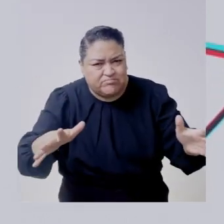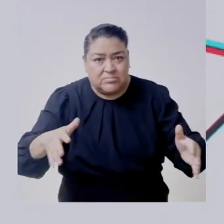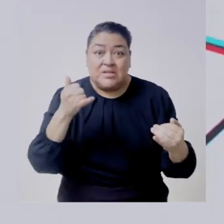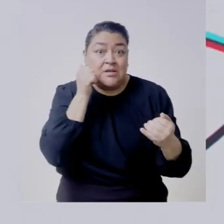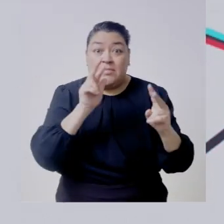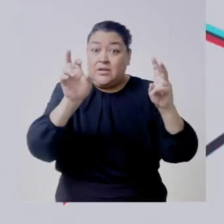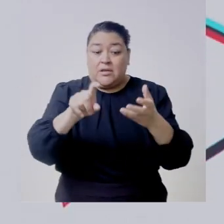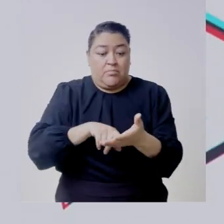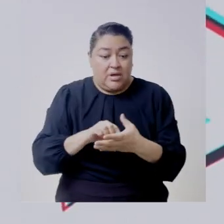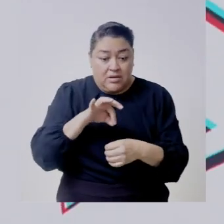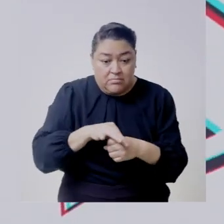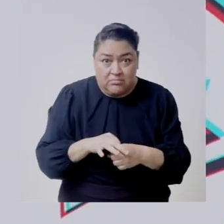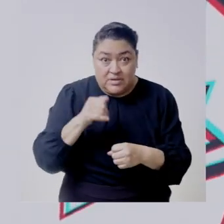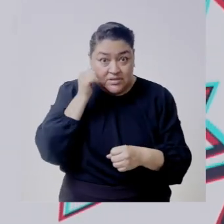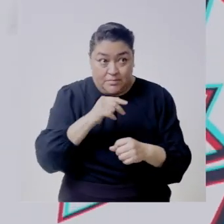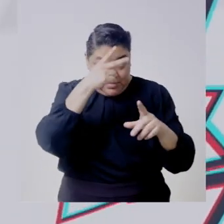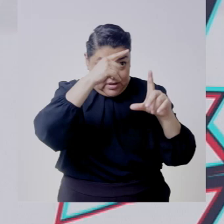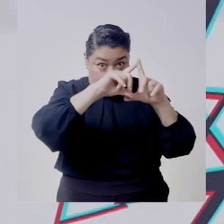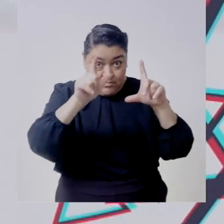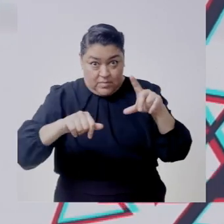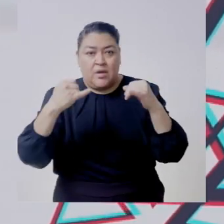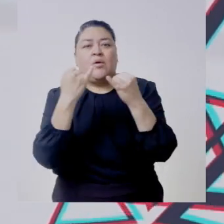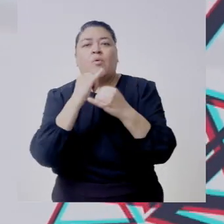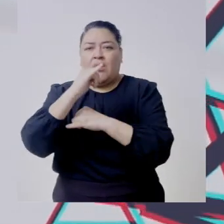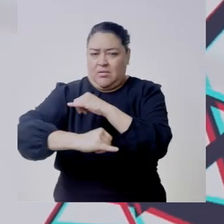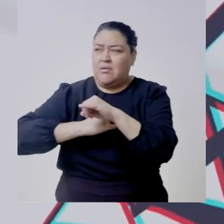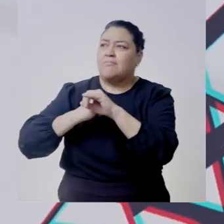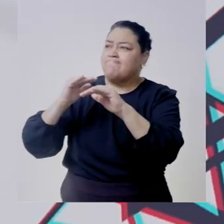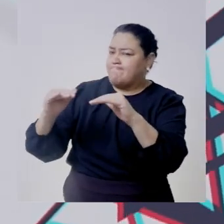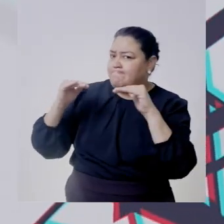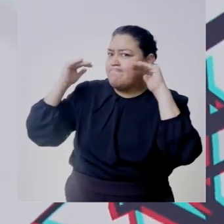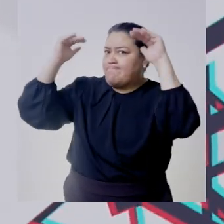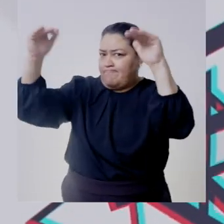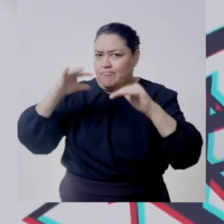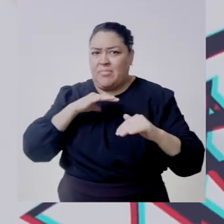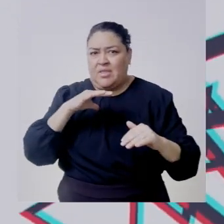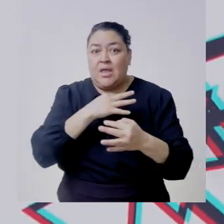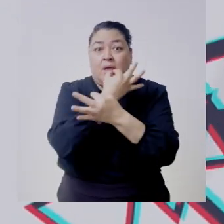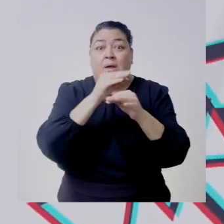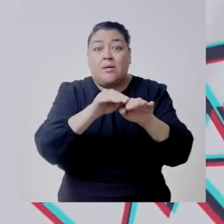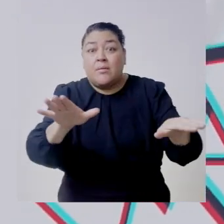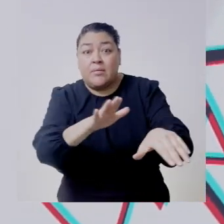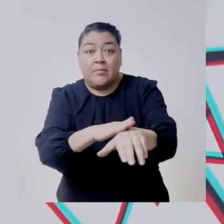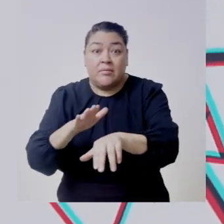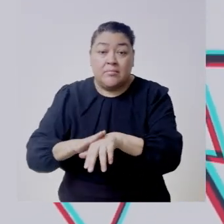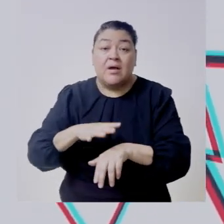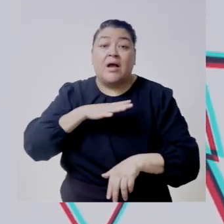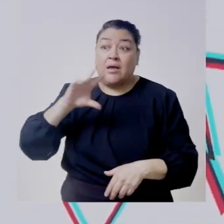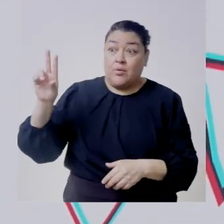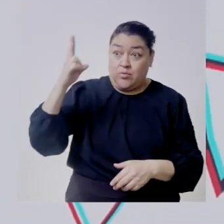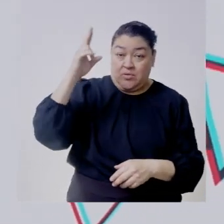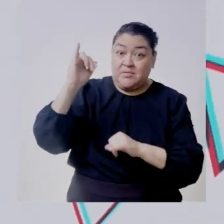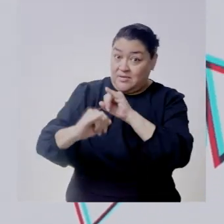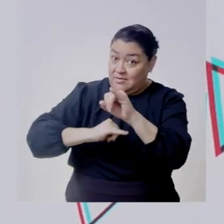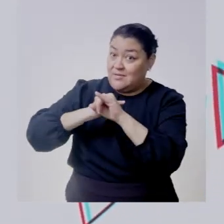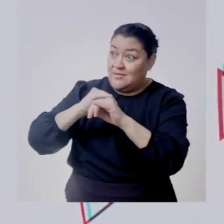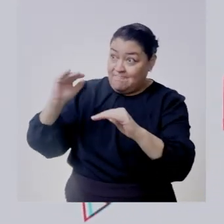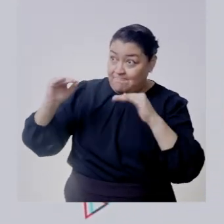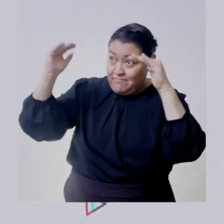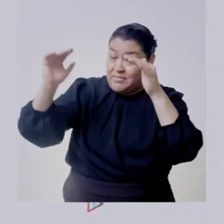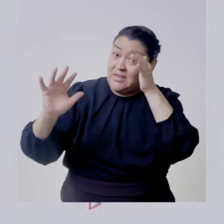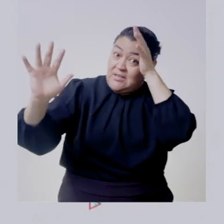de la materia electoral tanto de forma nacional como internacional o sea hemos llegado también como decía a universidades internacionales